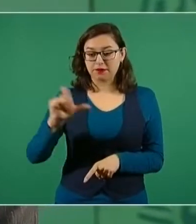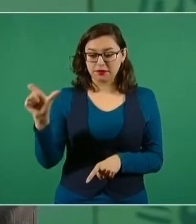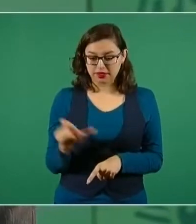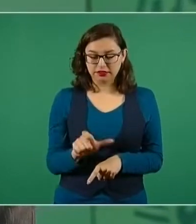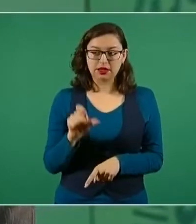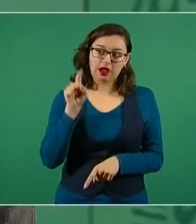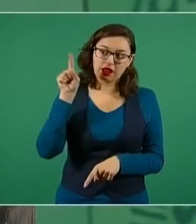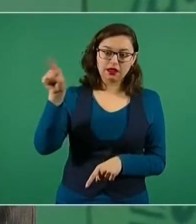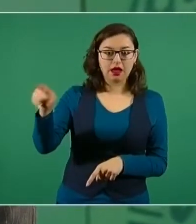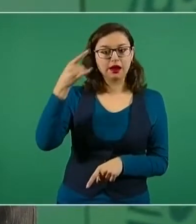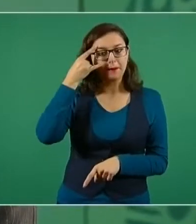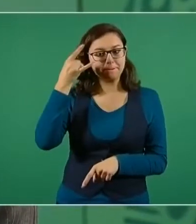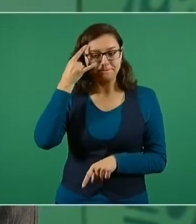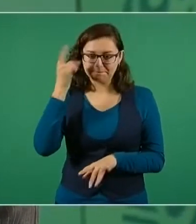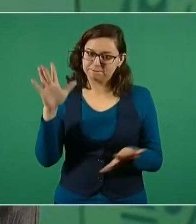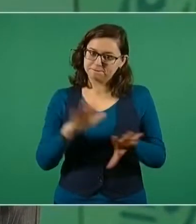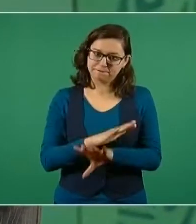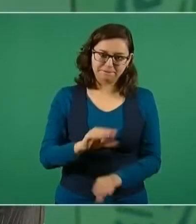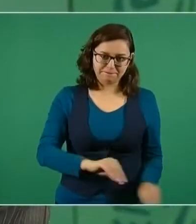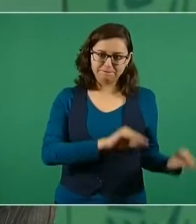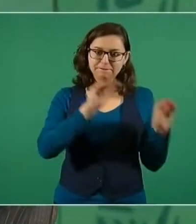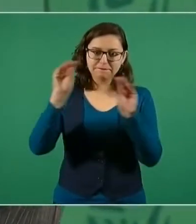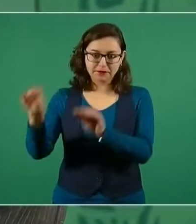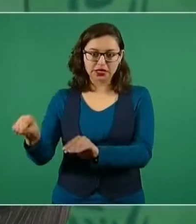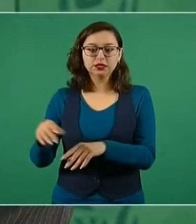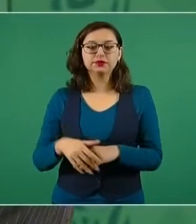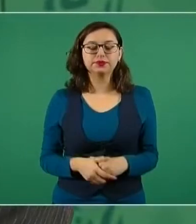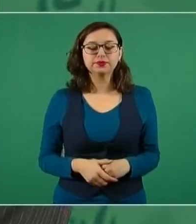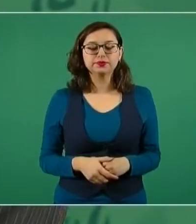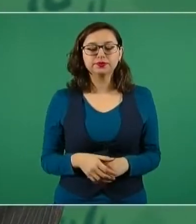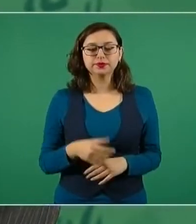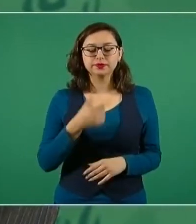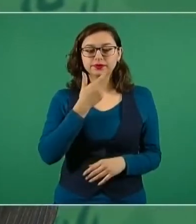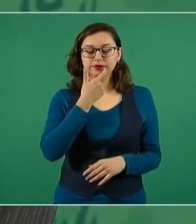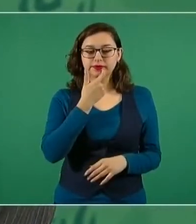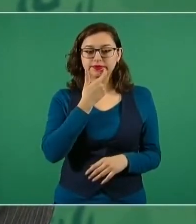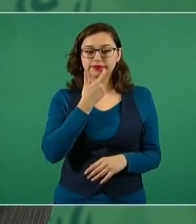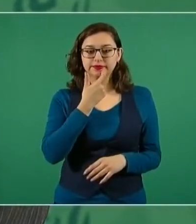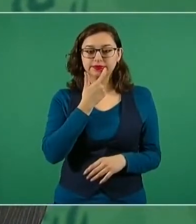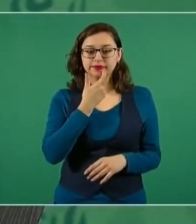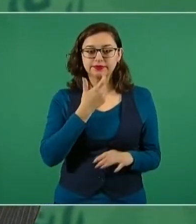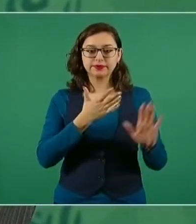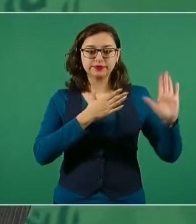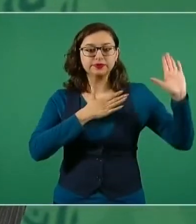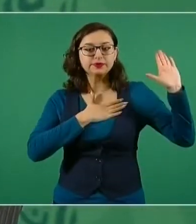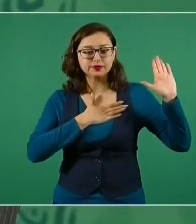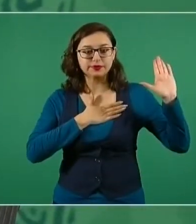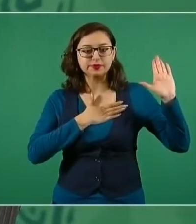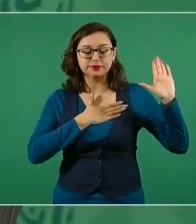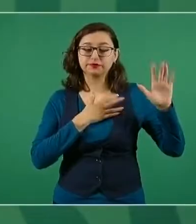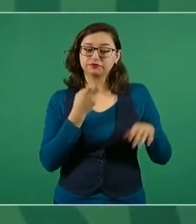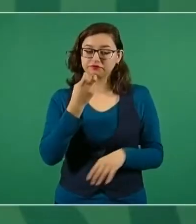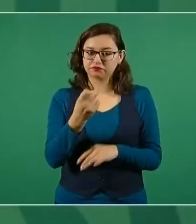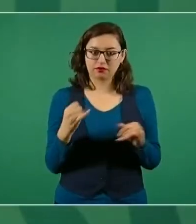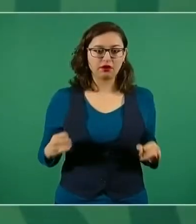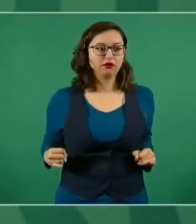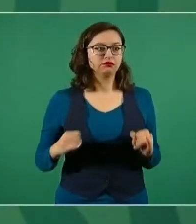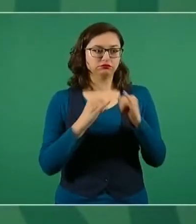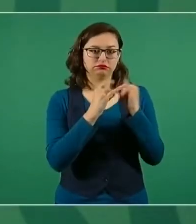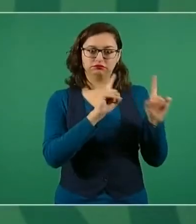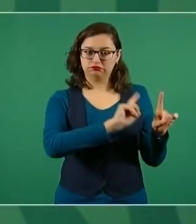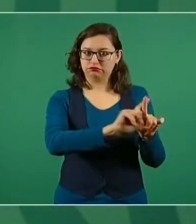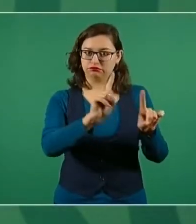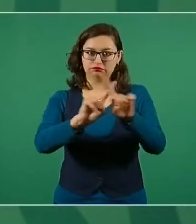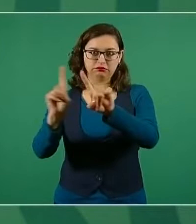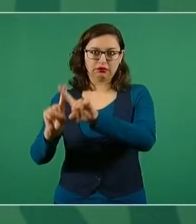Campeche, y es el compromiso de descentralizar por